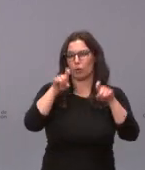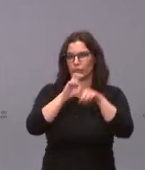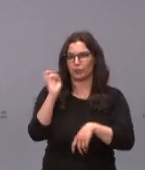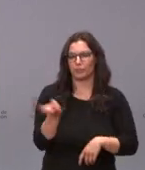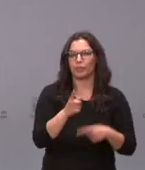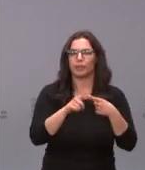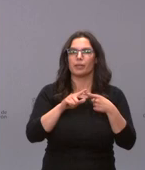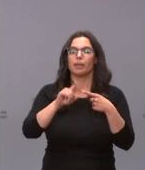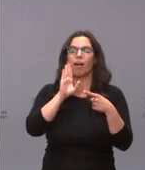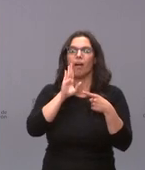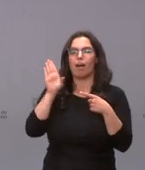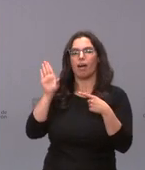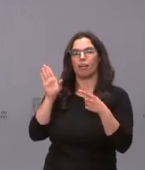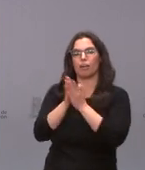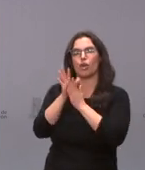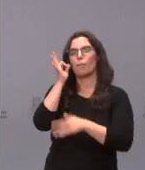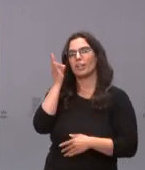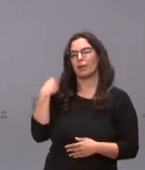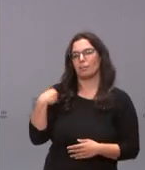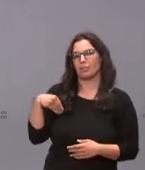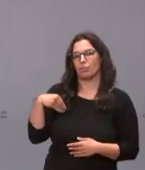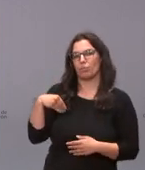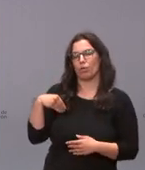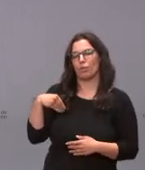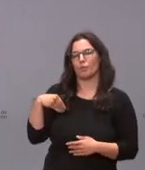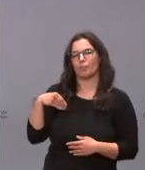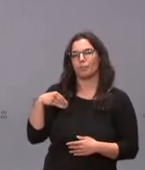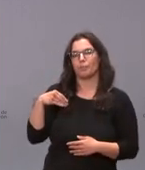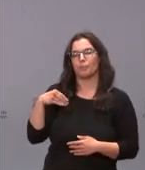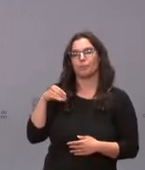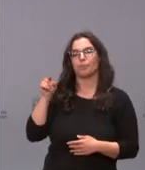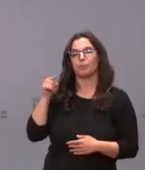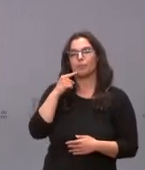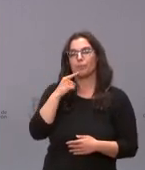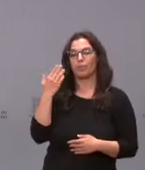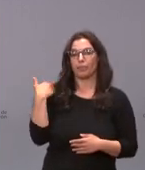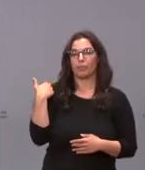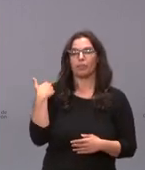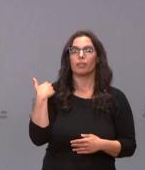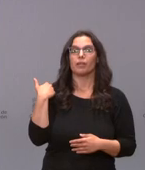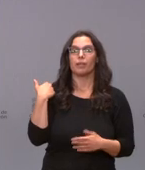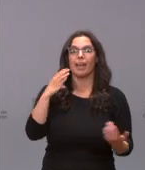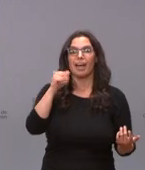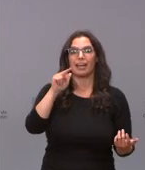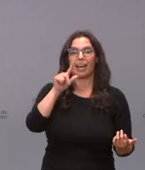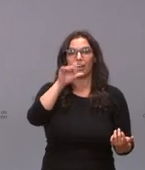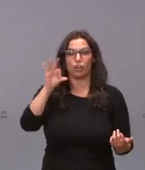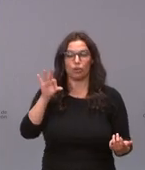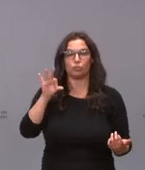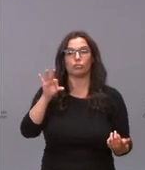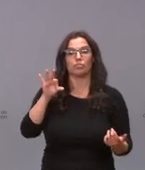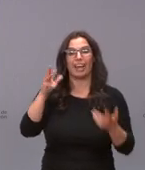recuperar la de la compañera Laura Cornejo en una información de hace dos días del diario punto es aparece Carlos Paramio bailando